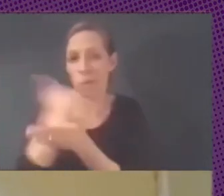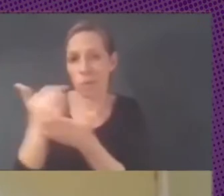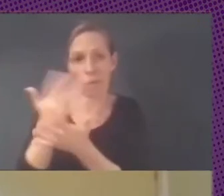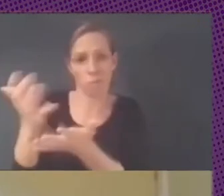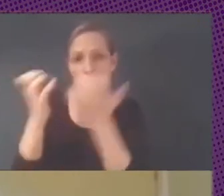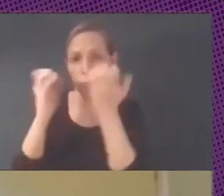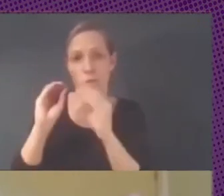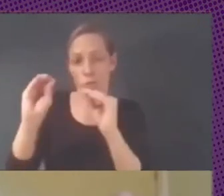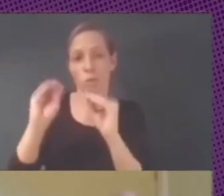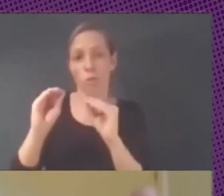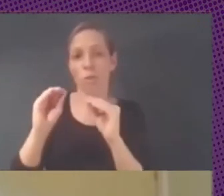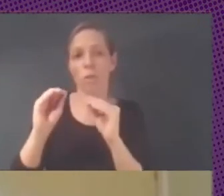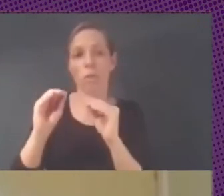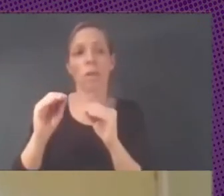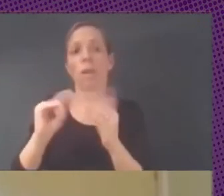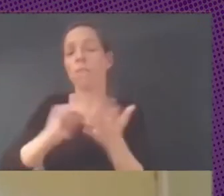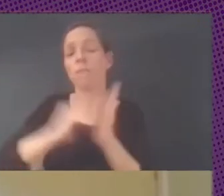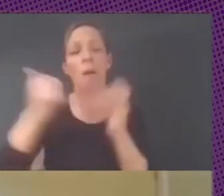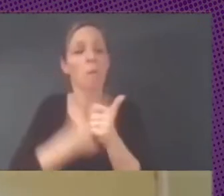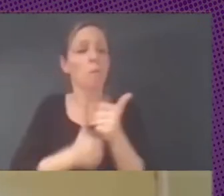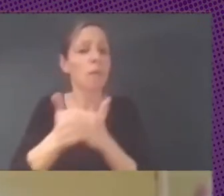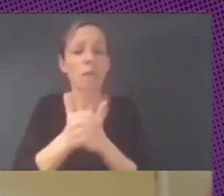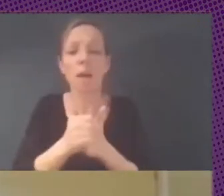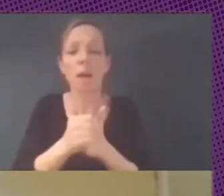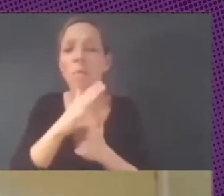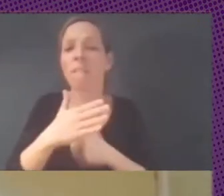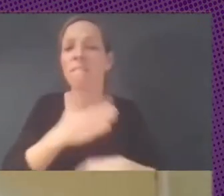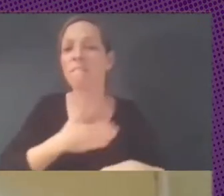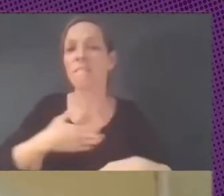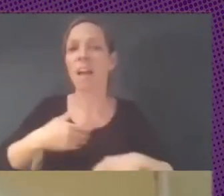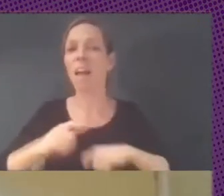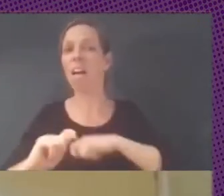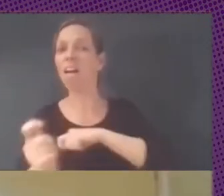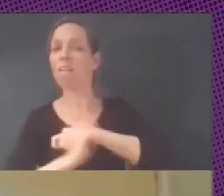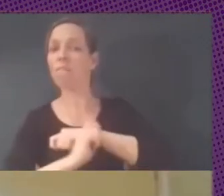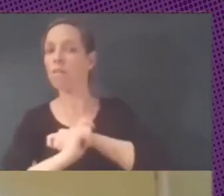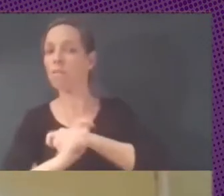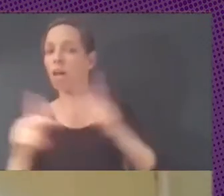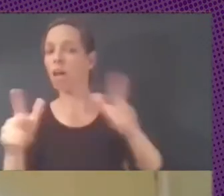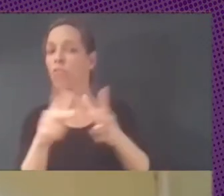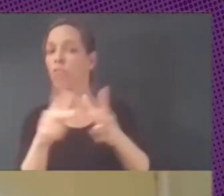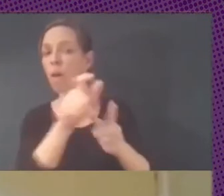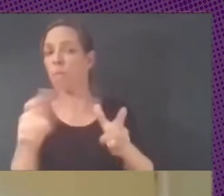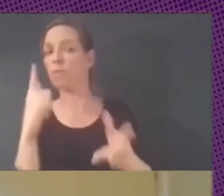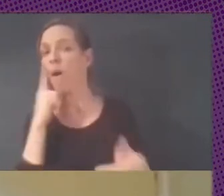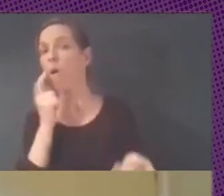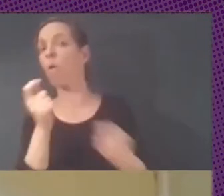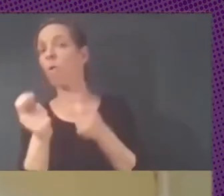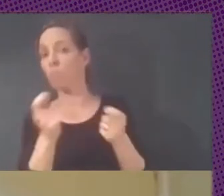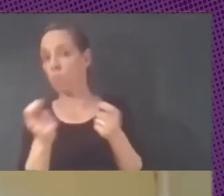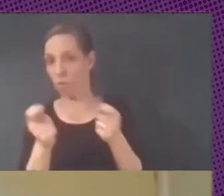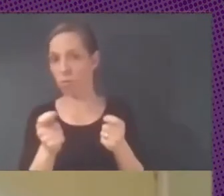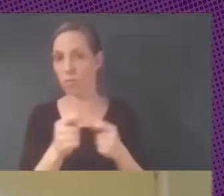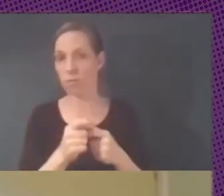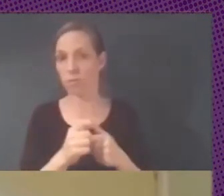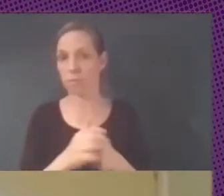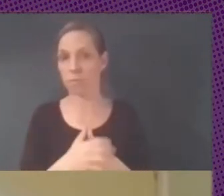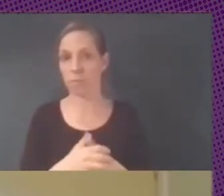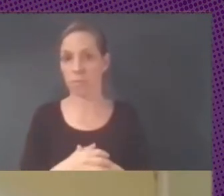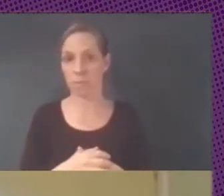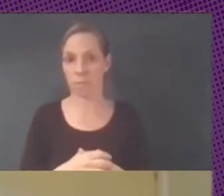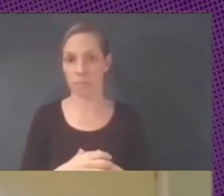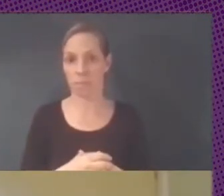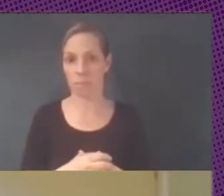estrategia de tener control sobre la sociedad y sobre las personas y en esta